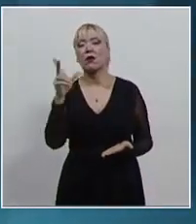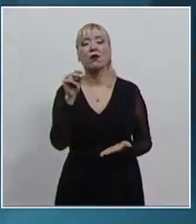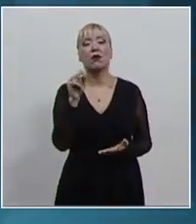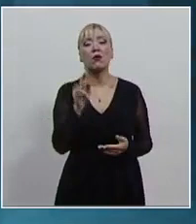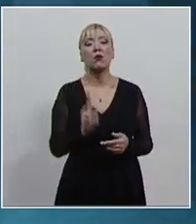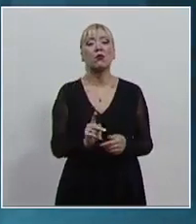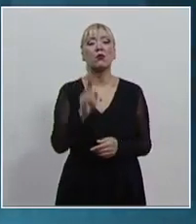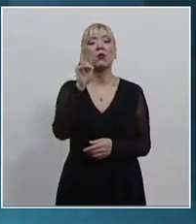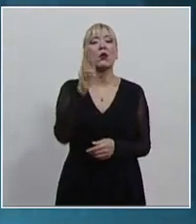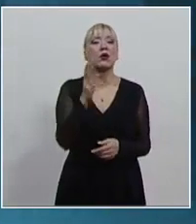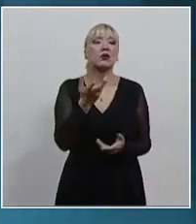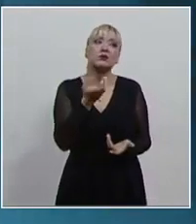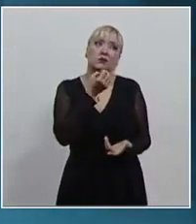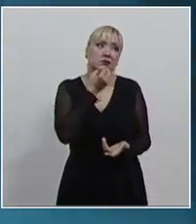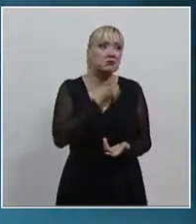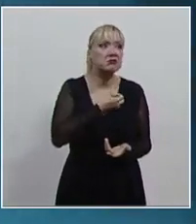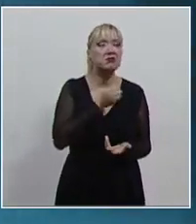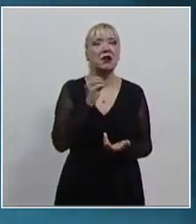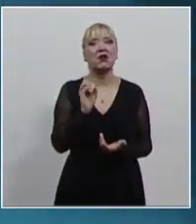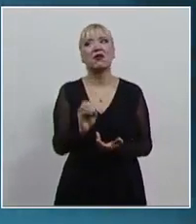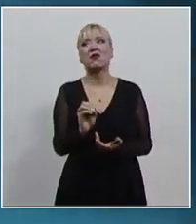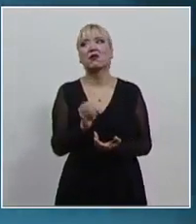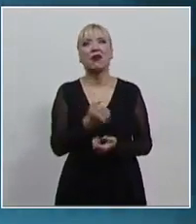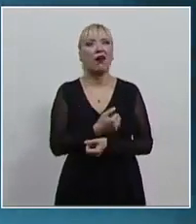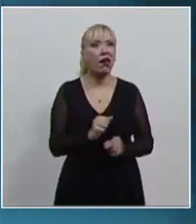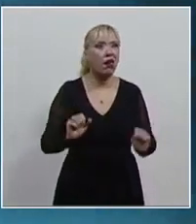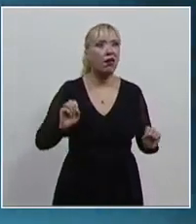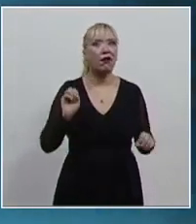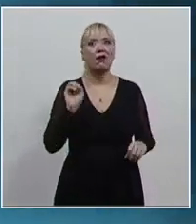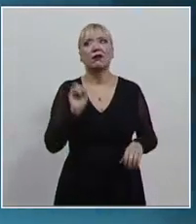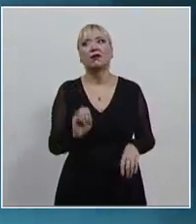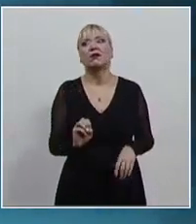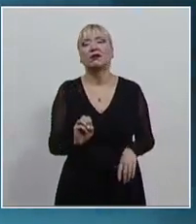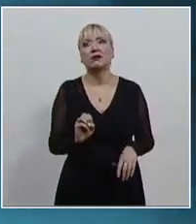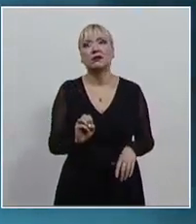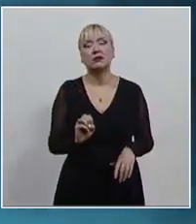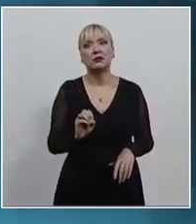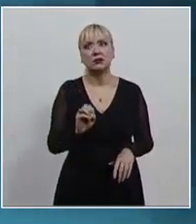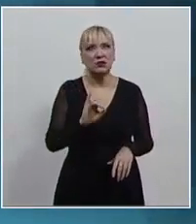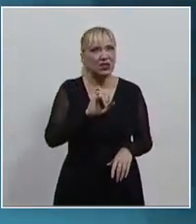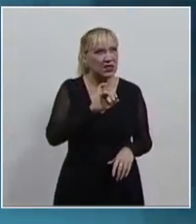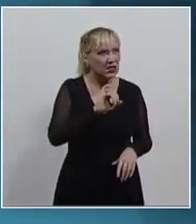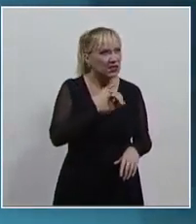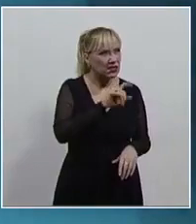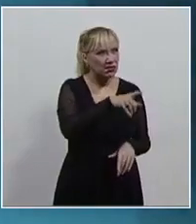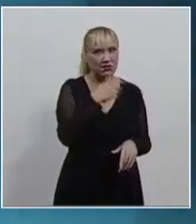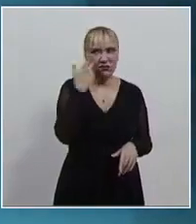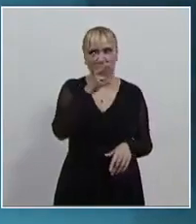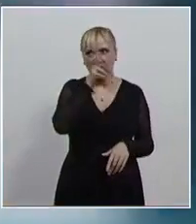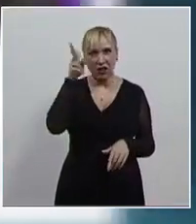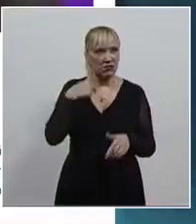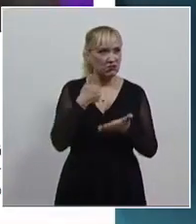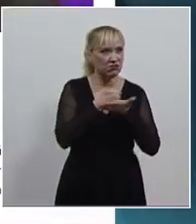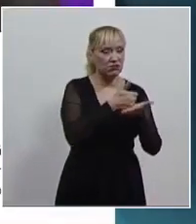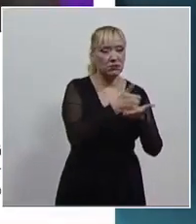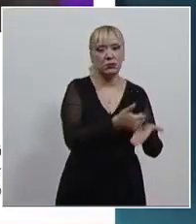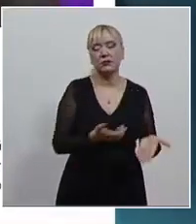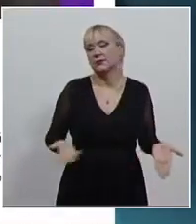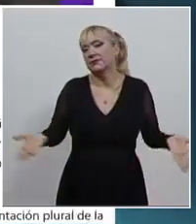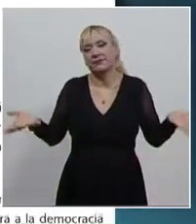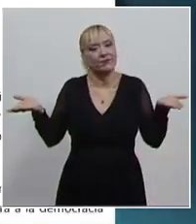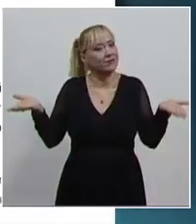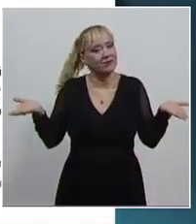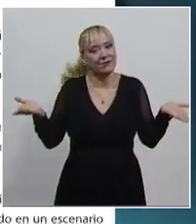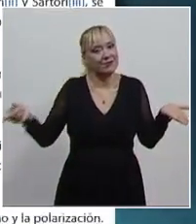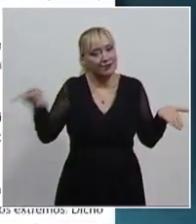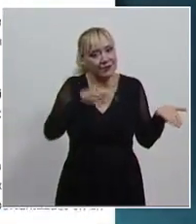Para salvaguardar la democracia, concluyó, se deben incentivar procesos de justicia social que favorezcan las exigencias de la sociedad y